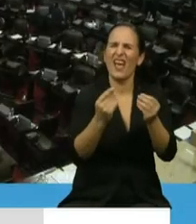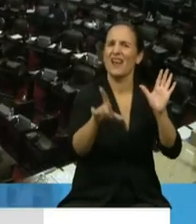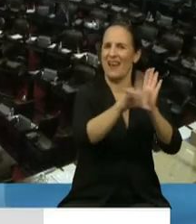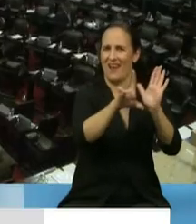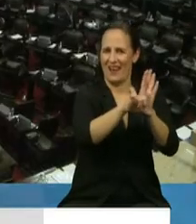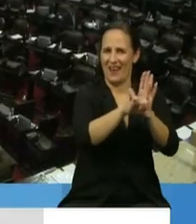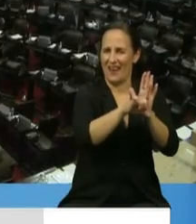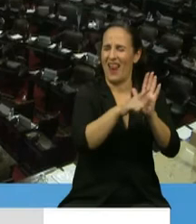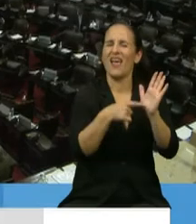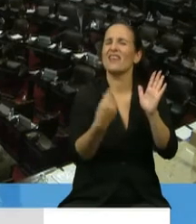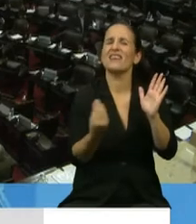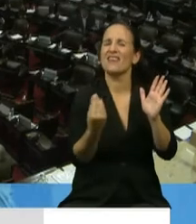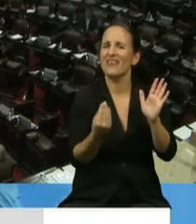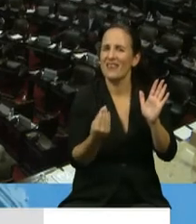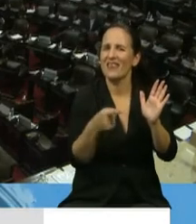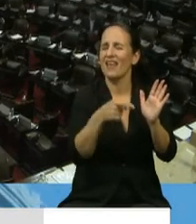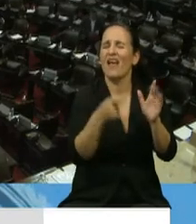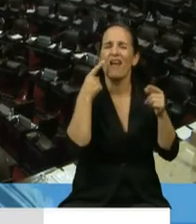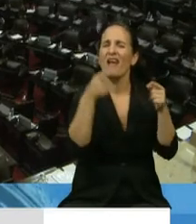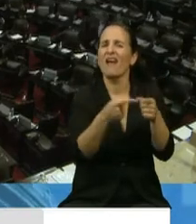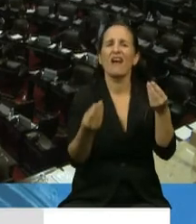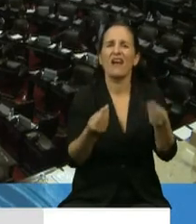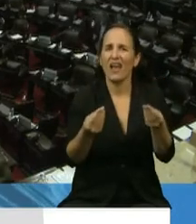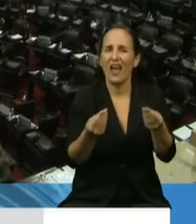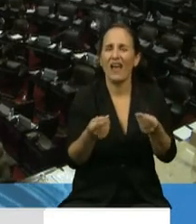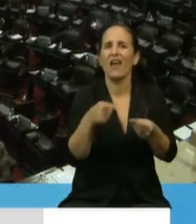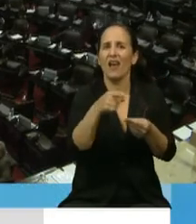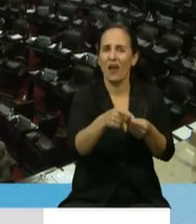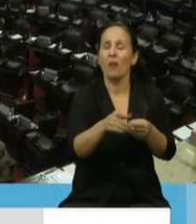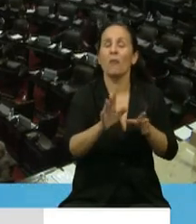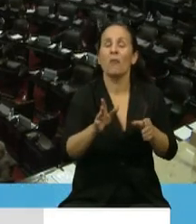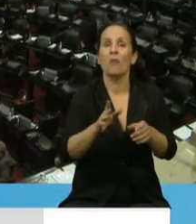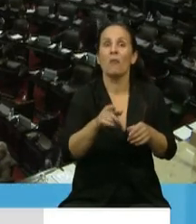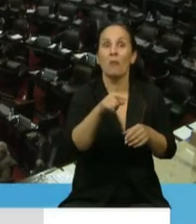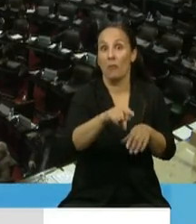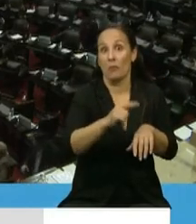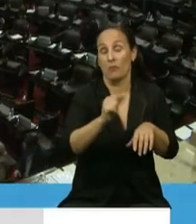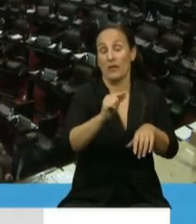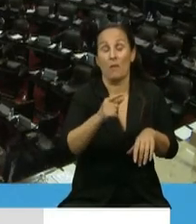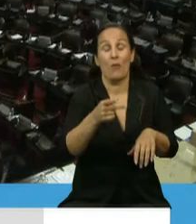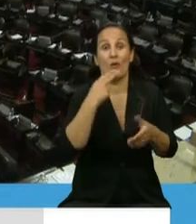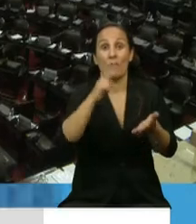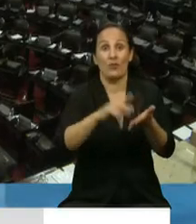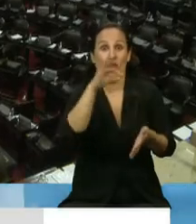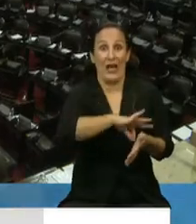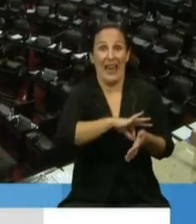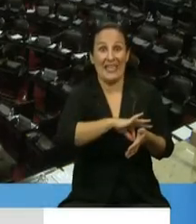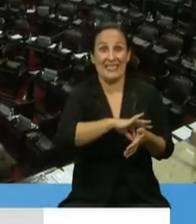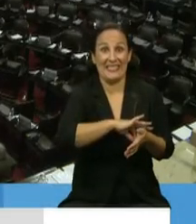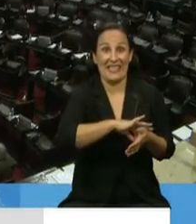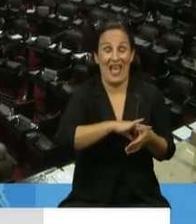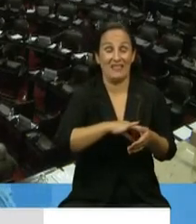va destinada a generar exención transitoria en dispuesto a las ganancias para